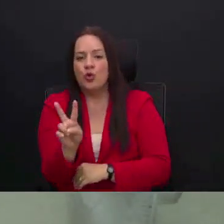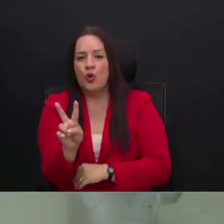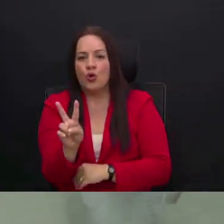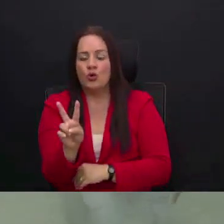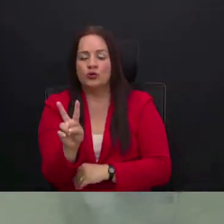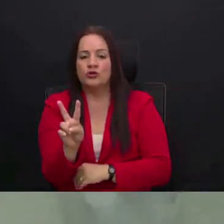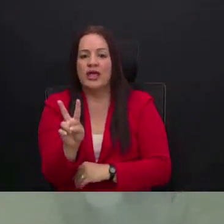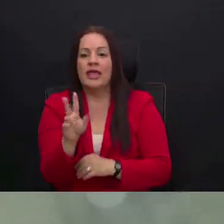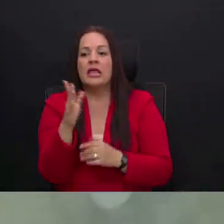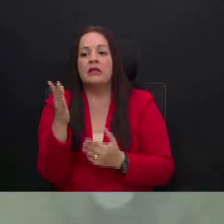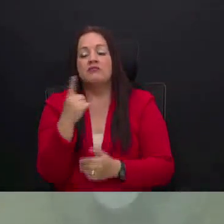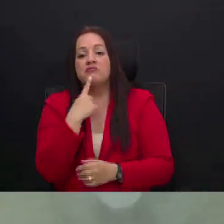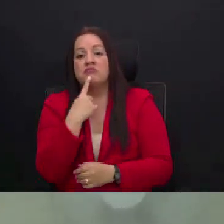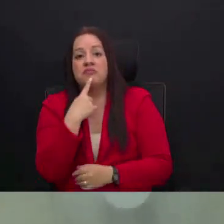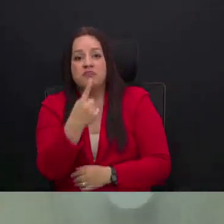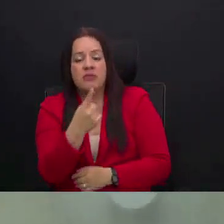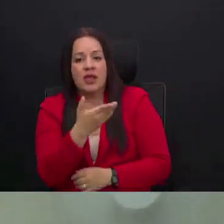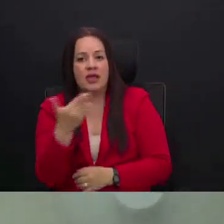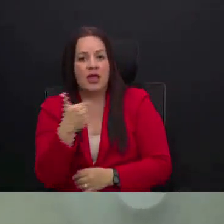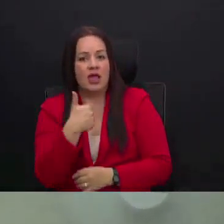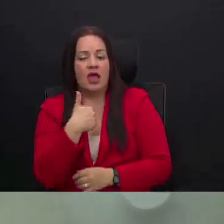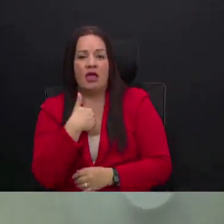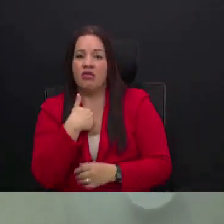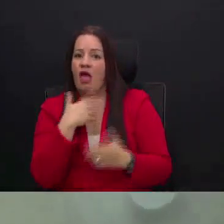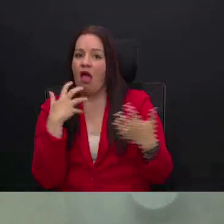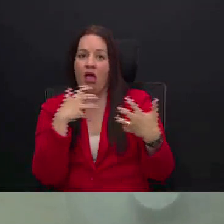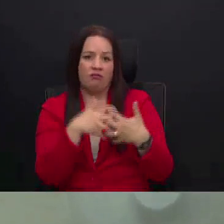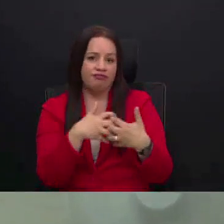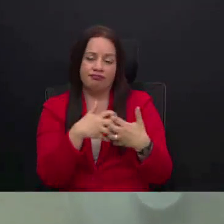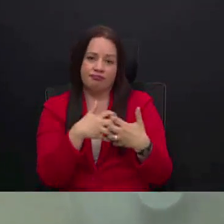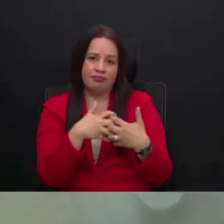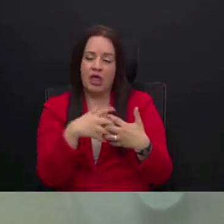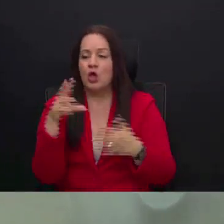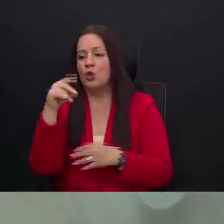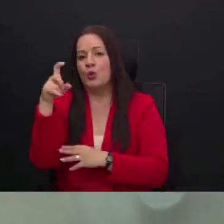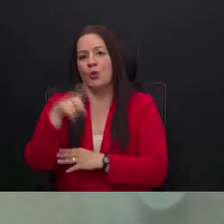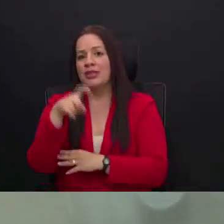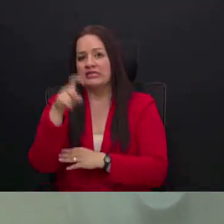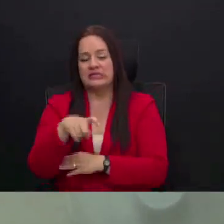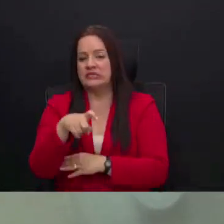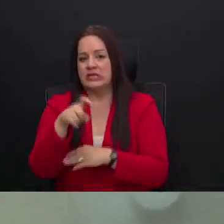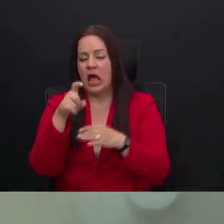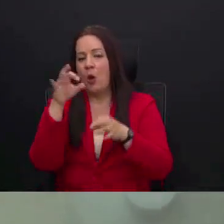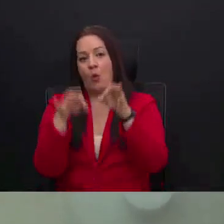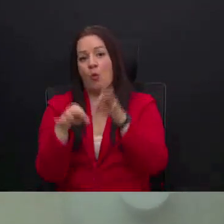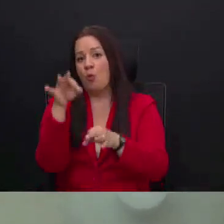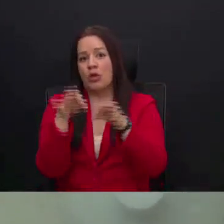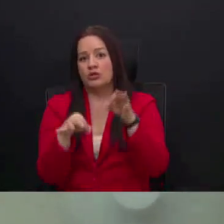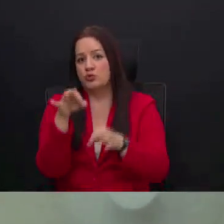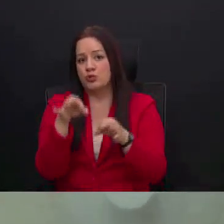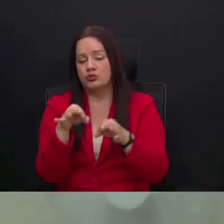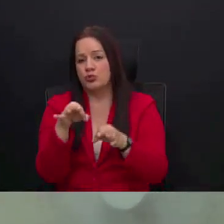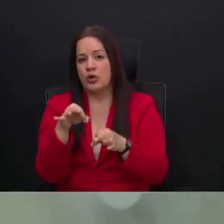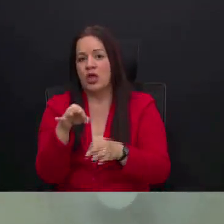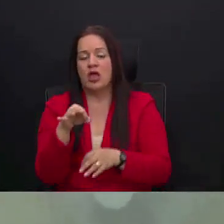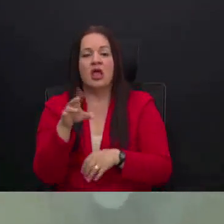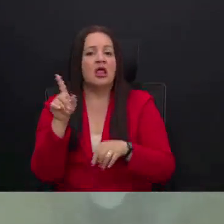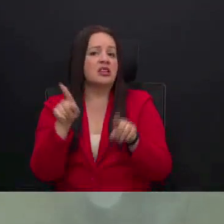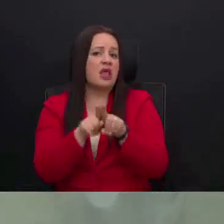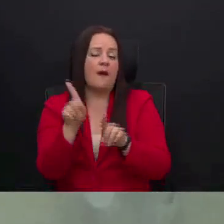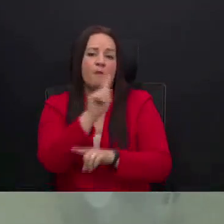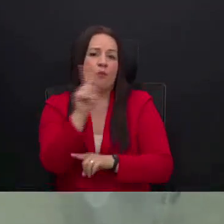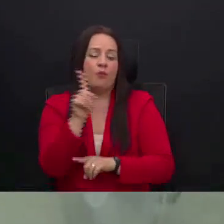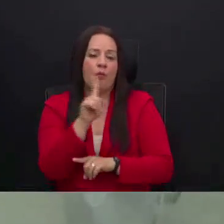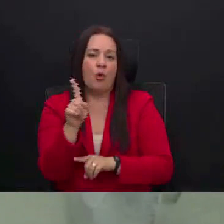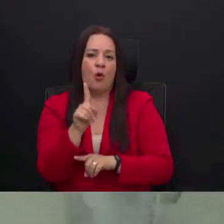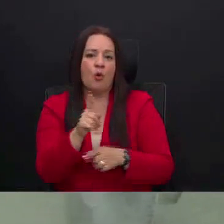incompatibilidad y ya no serán necesarios juicios, ni tampoco el mutuo consentimiento para